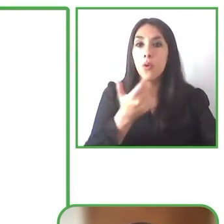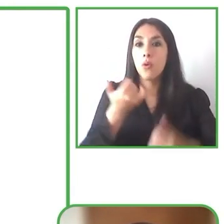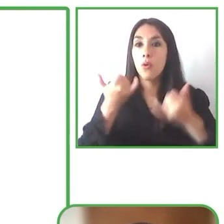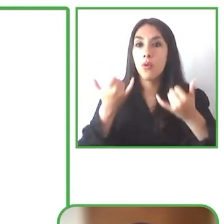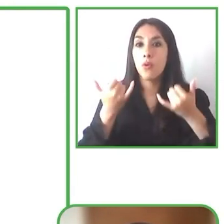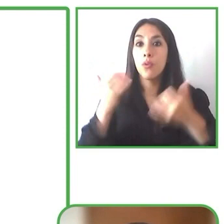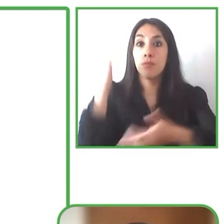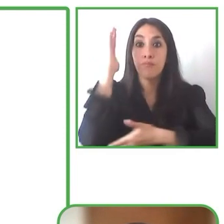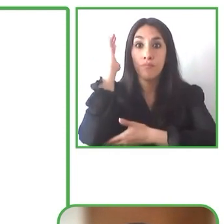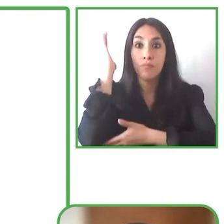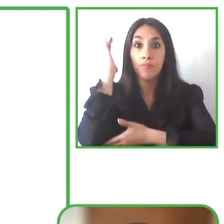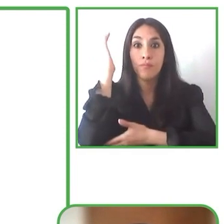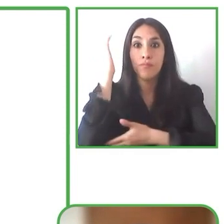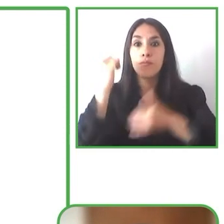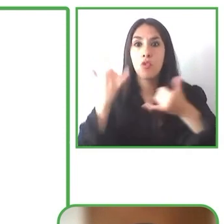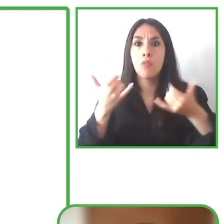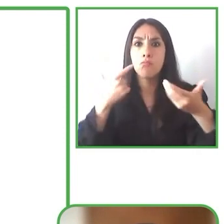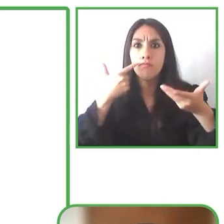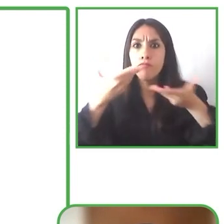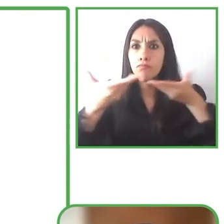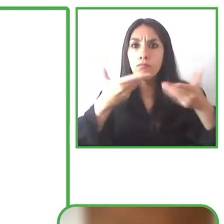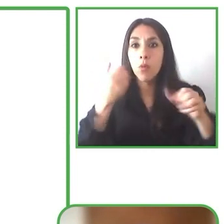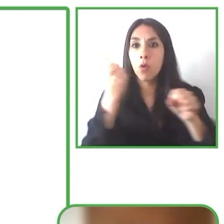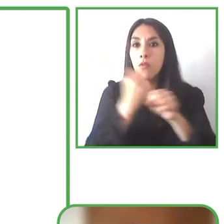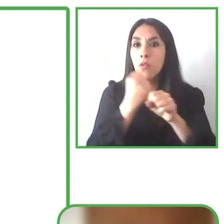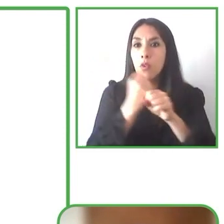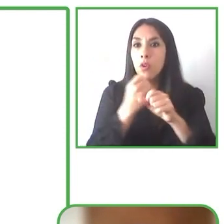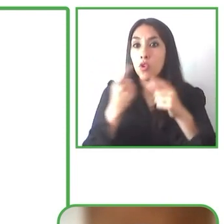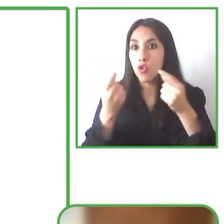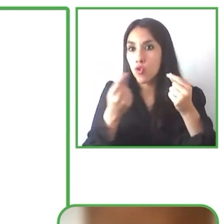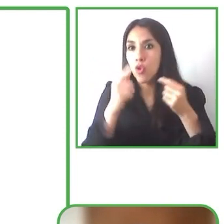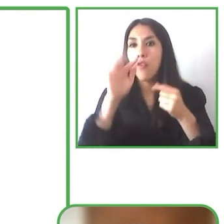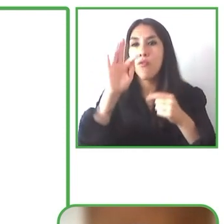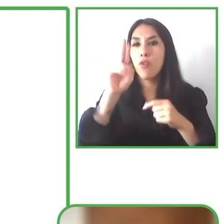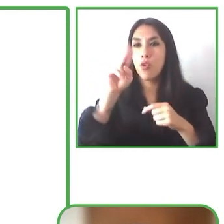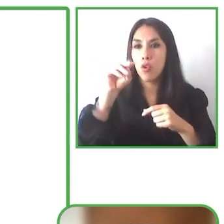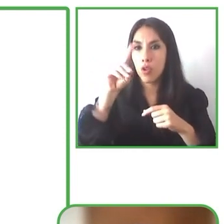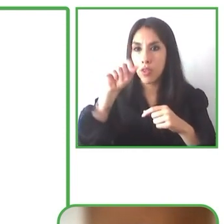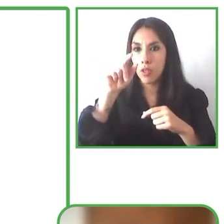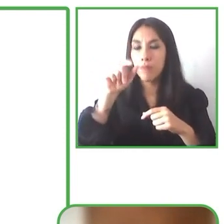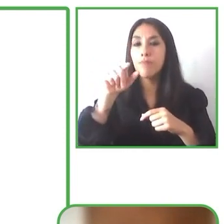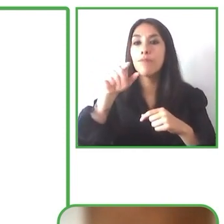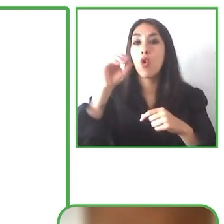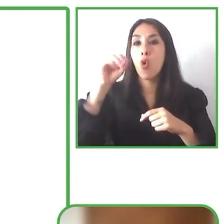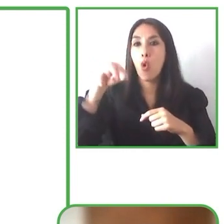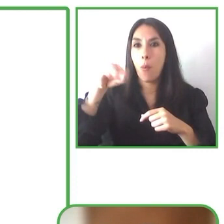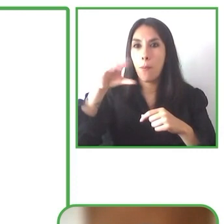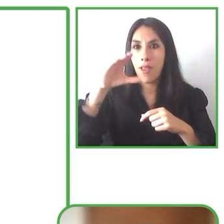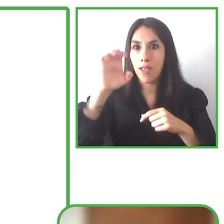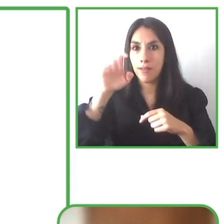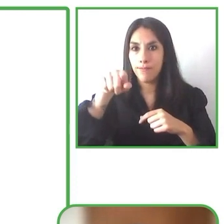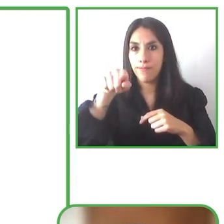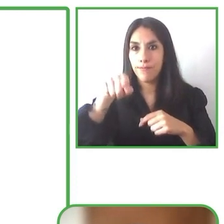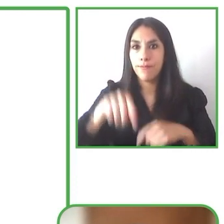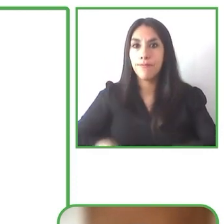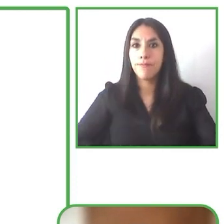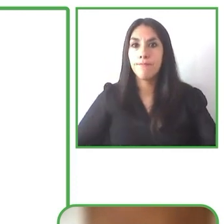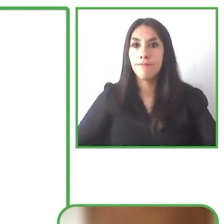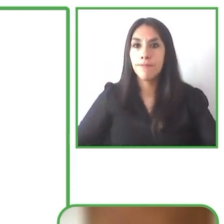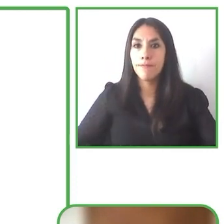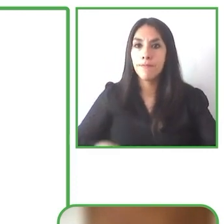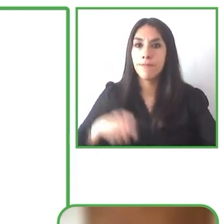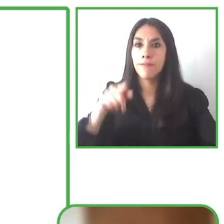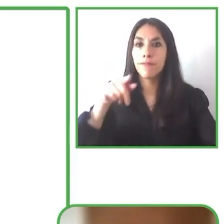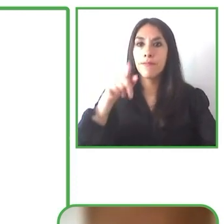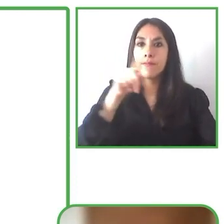trabajo que hacemos en Fundación Corpartes. Corpartes es una fundación privada sin fines de